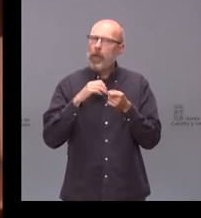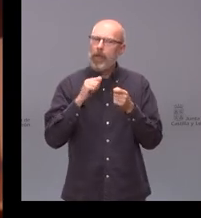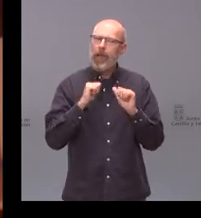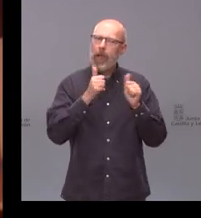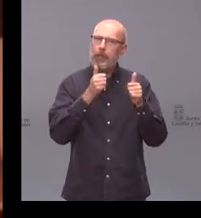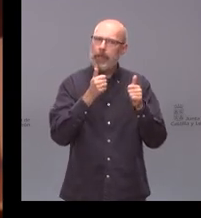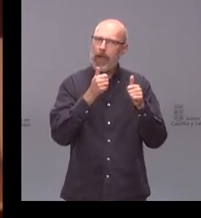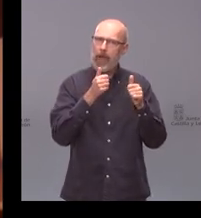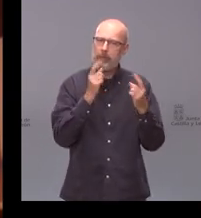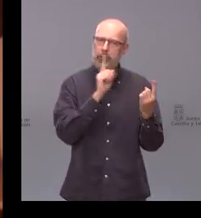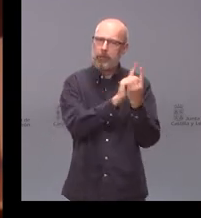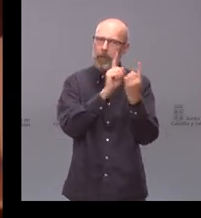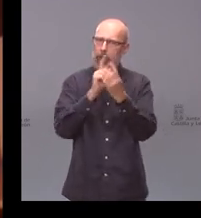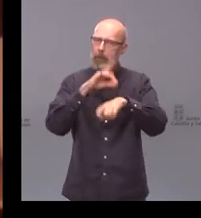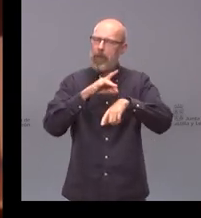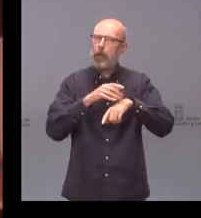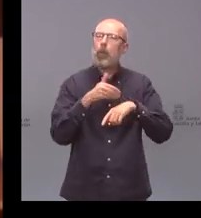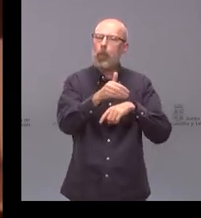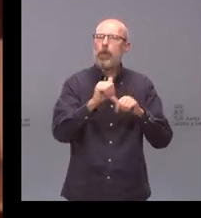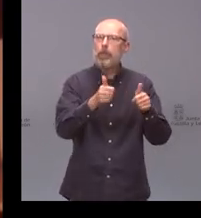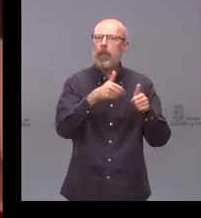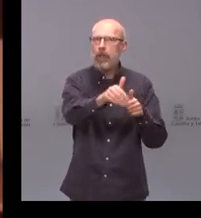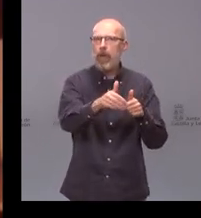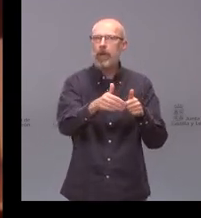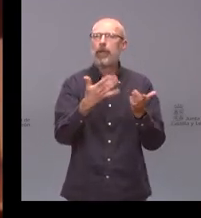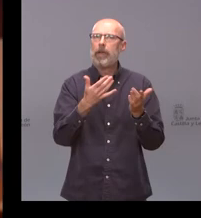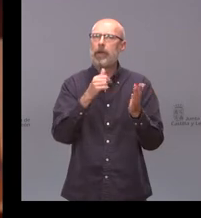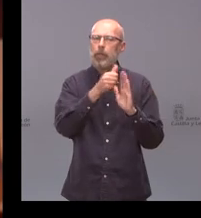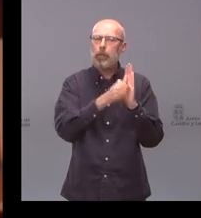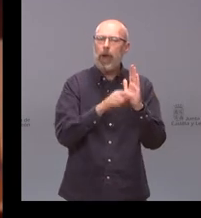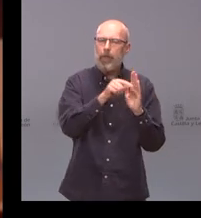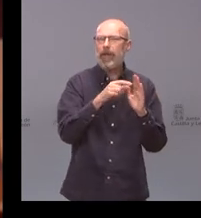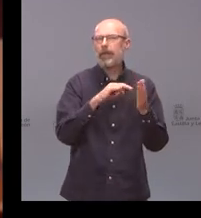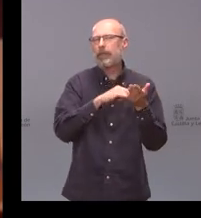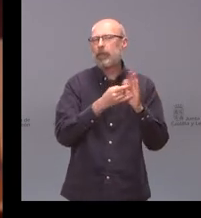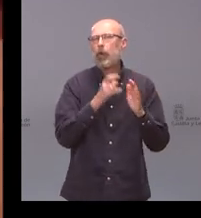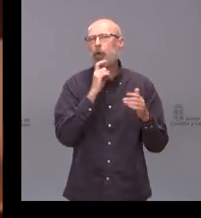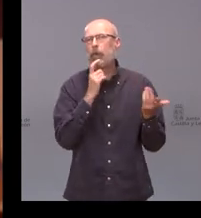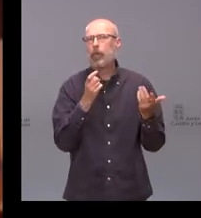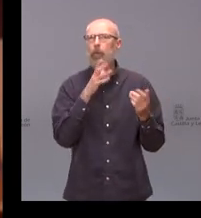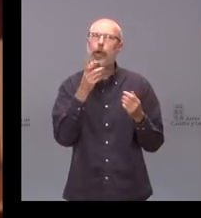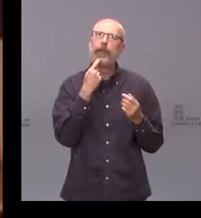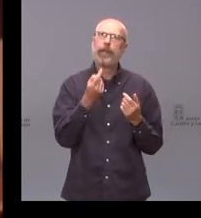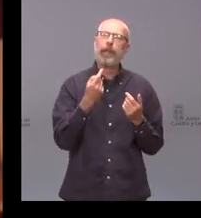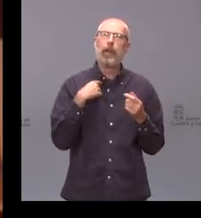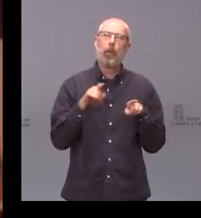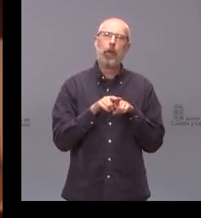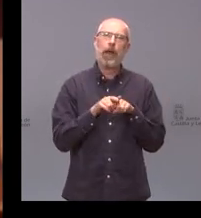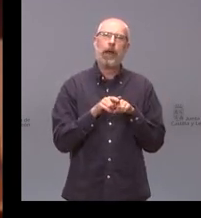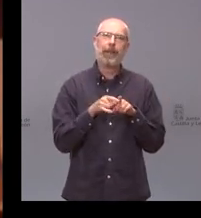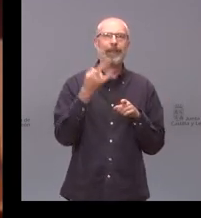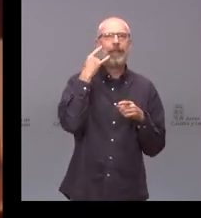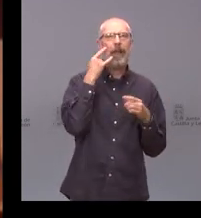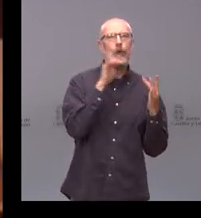marcha ese programa y detallar un poquito en qué consistía porque se había hablado de alternar dos consultas telefónicas con dos consultas